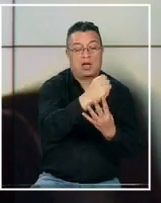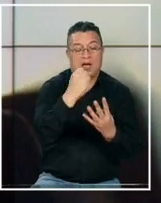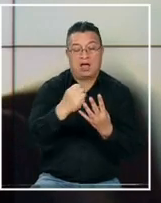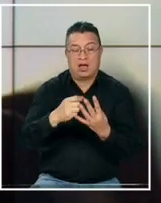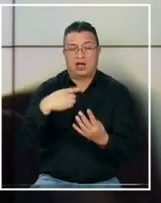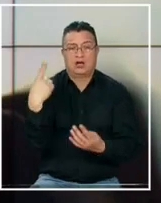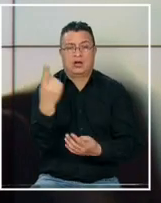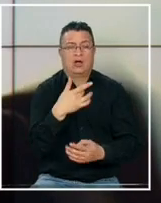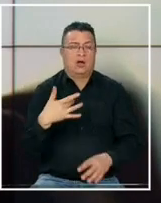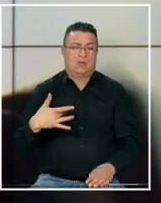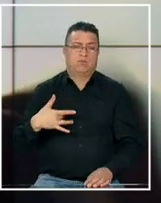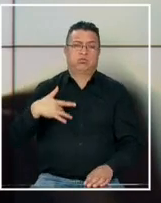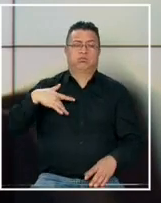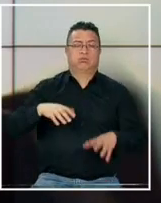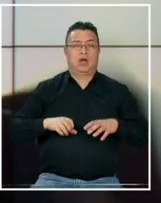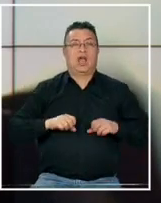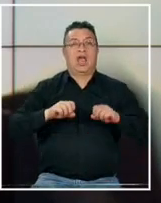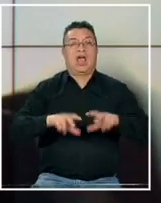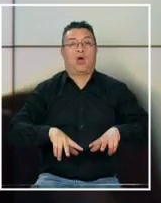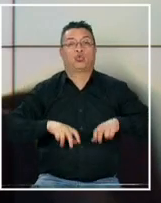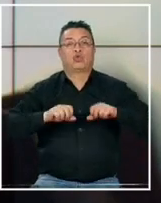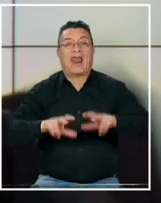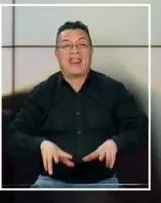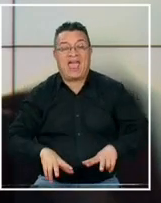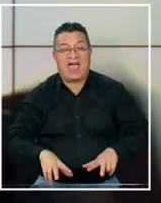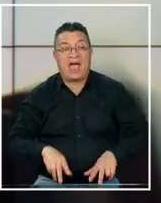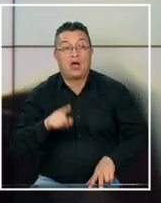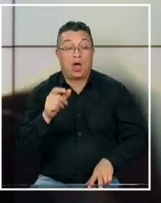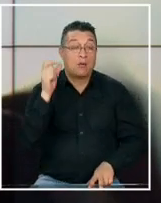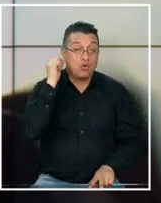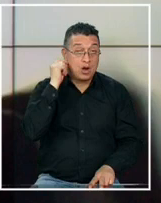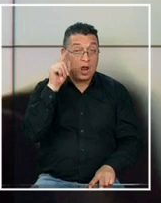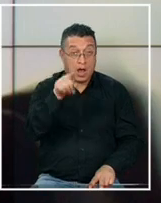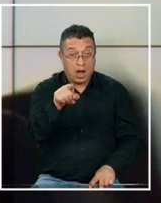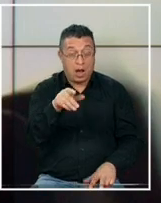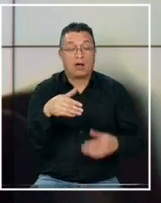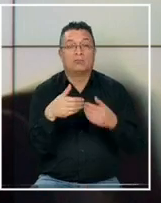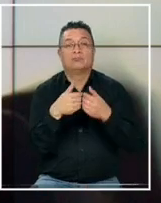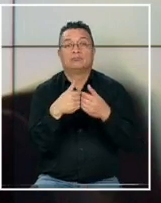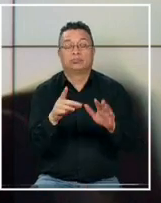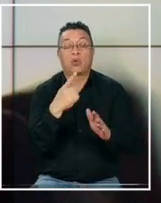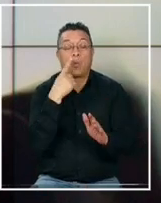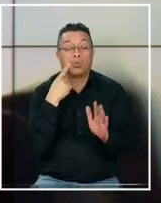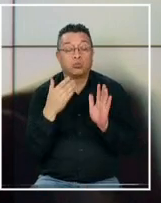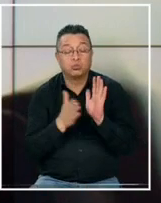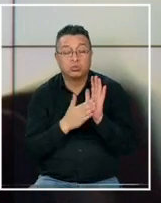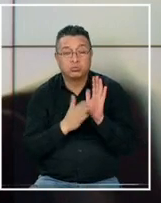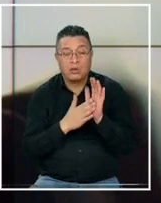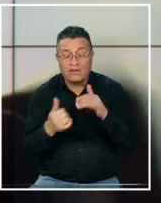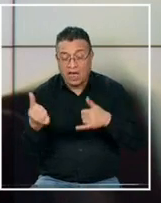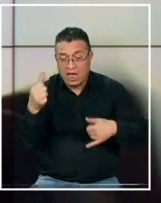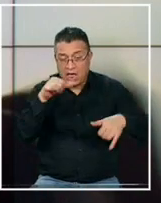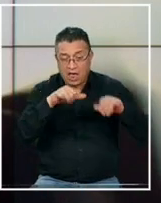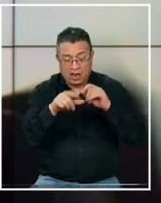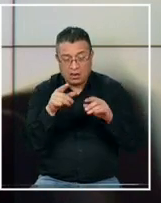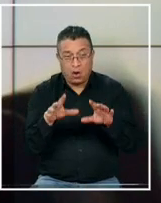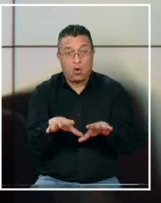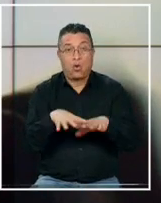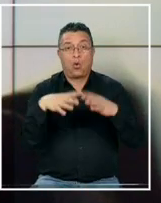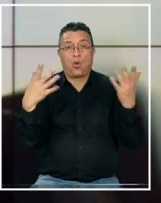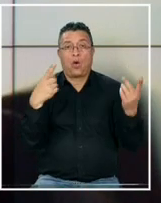un caso que conmocionó a Australia una mujer fue absuelta luego de que nuevas pruebas científicas dieran un